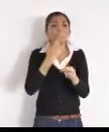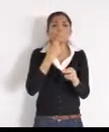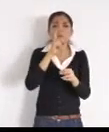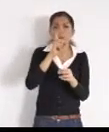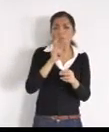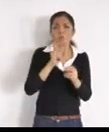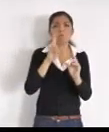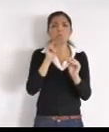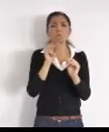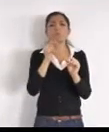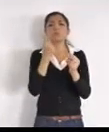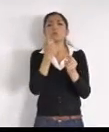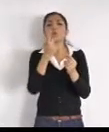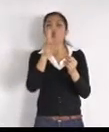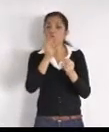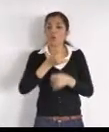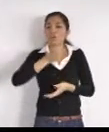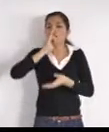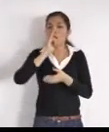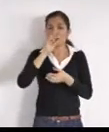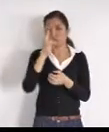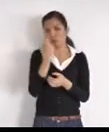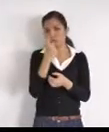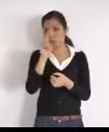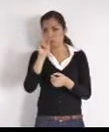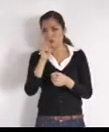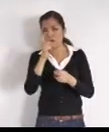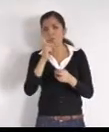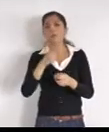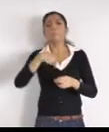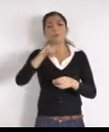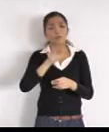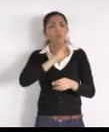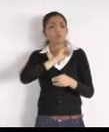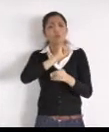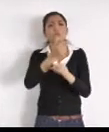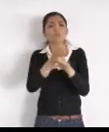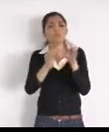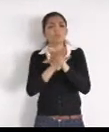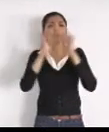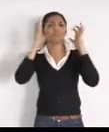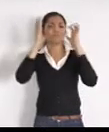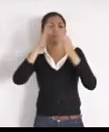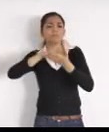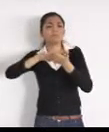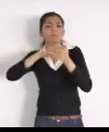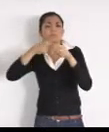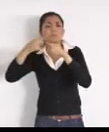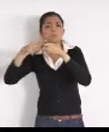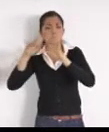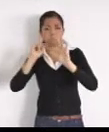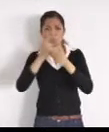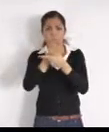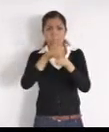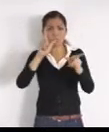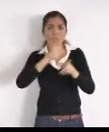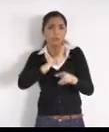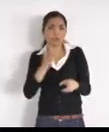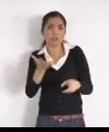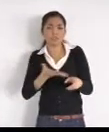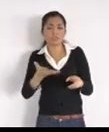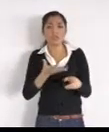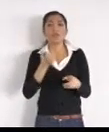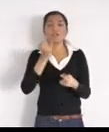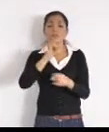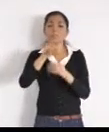se puede realizar, cualquier otra actividad cotidiana, y en este mismo año, tendremos una solución, ya definitiva, para la calidad de agua, en toda la zona del